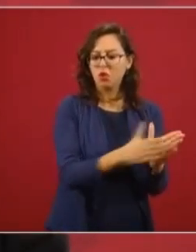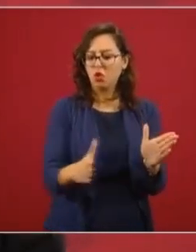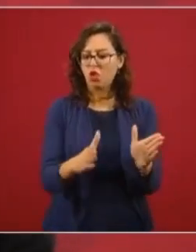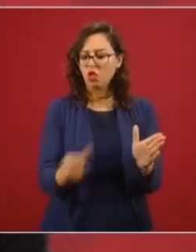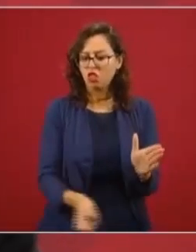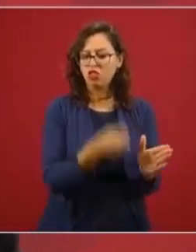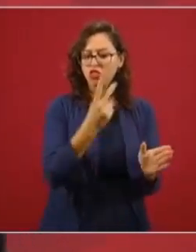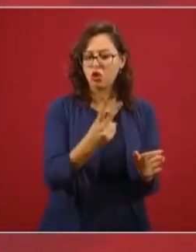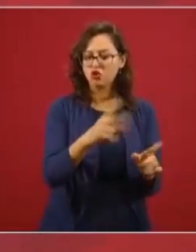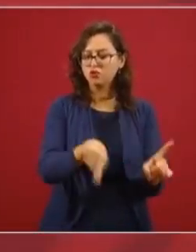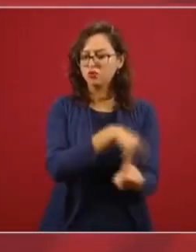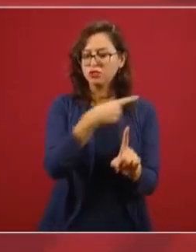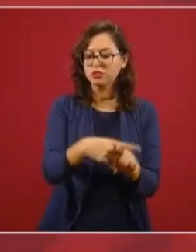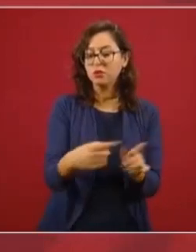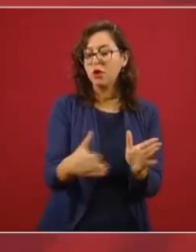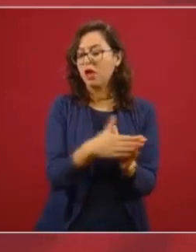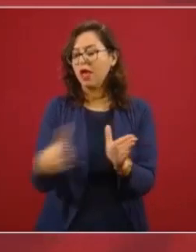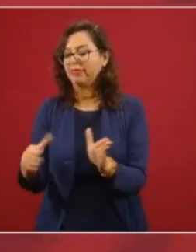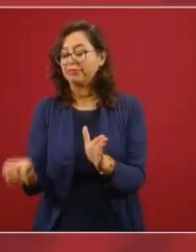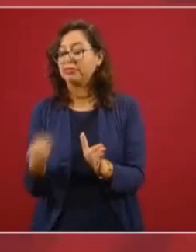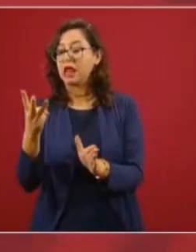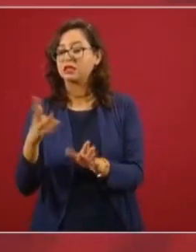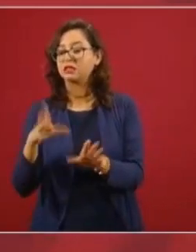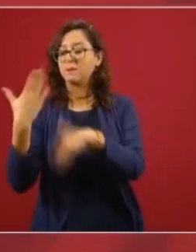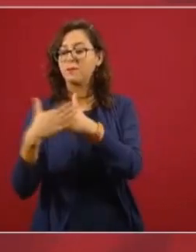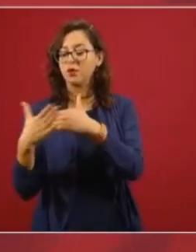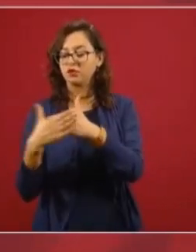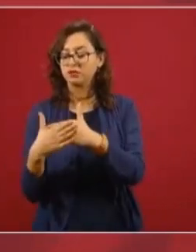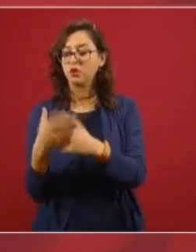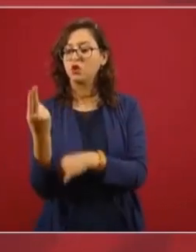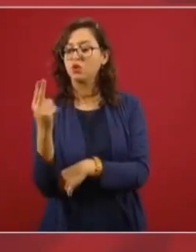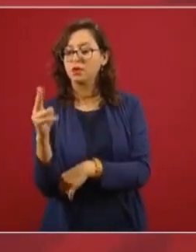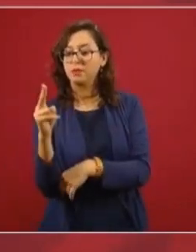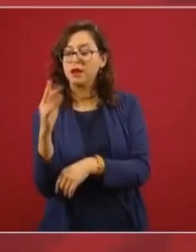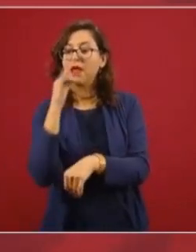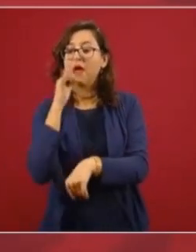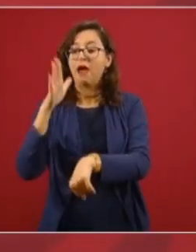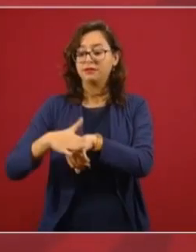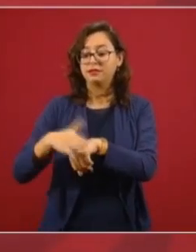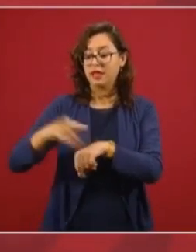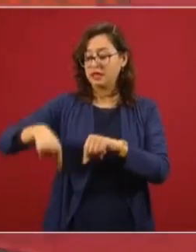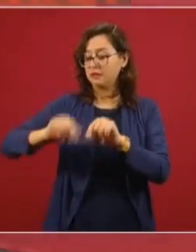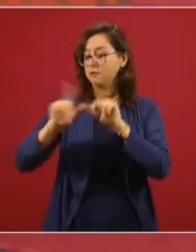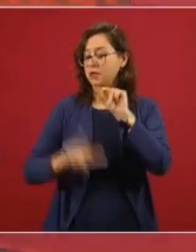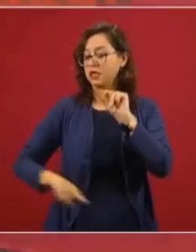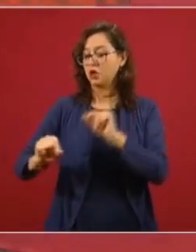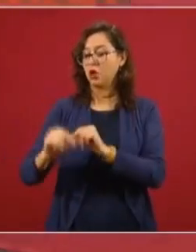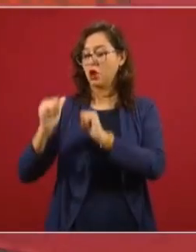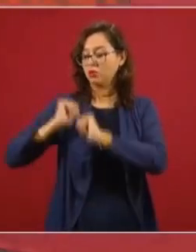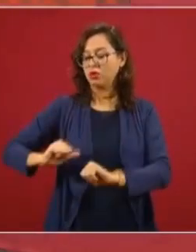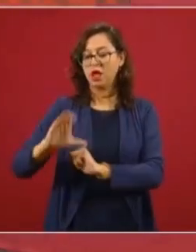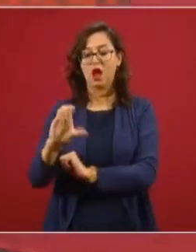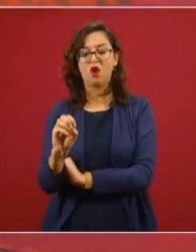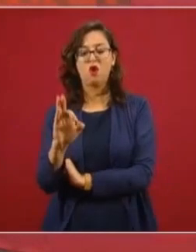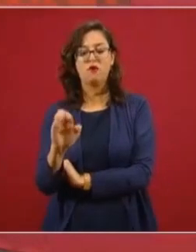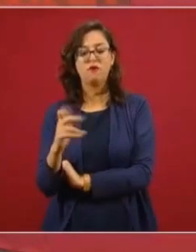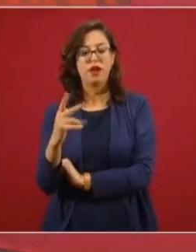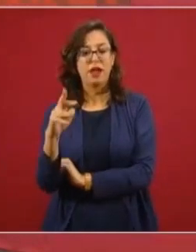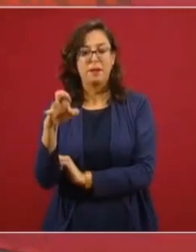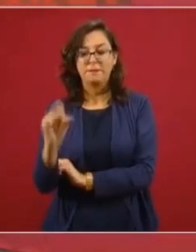a las autoridades regulatorias, en el caso de México, COFEPRIS, para su evaluación y, su caso, autorización.